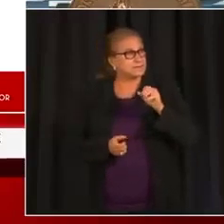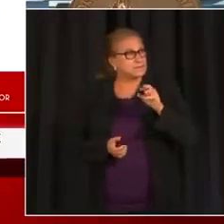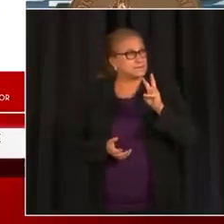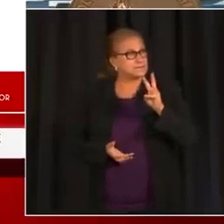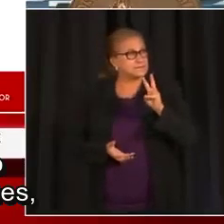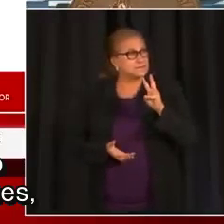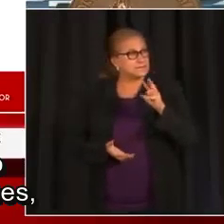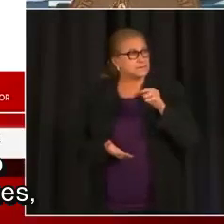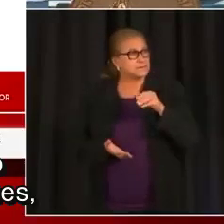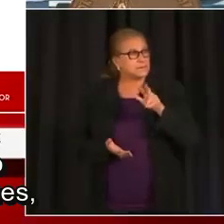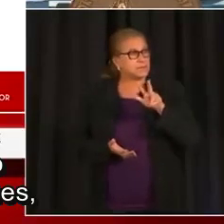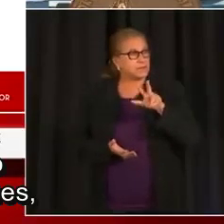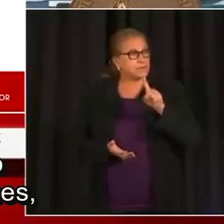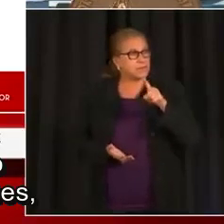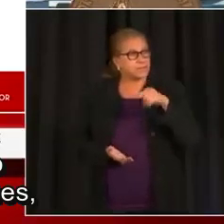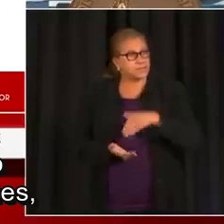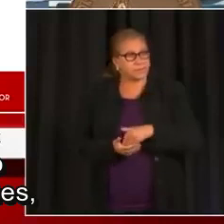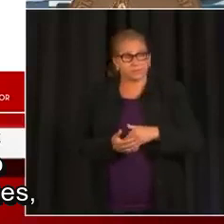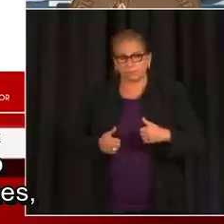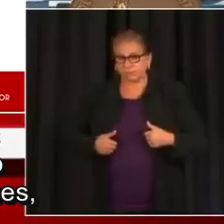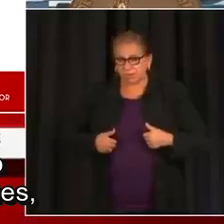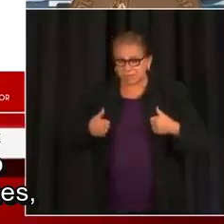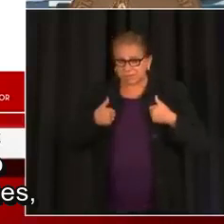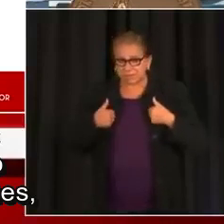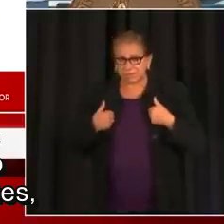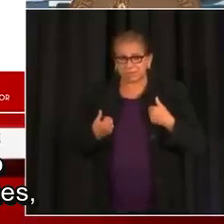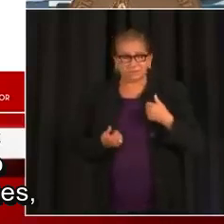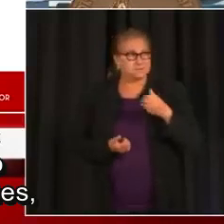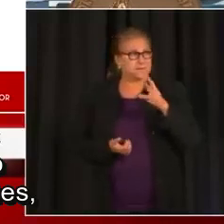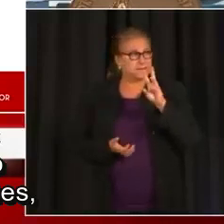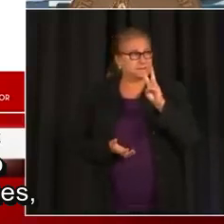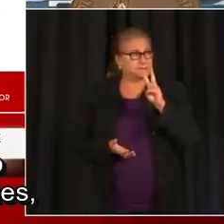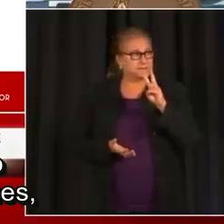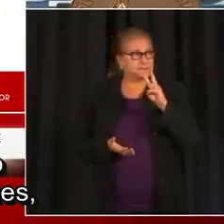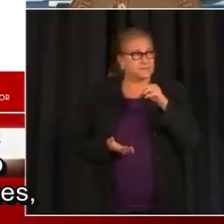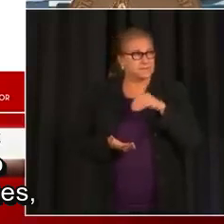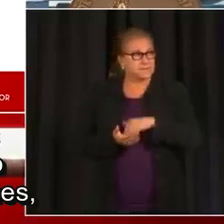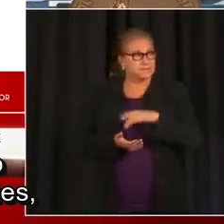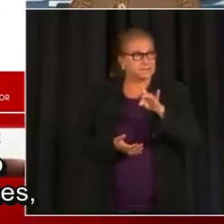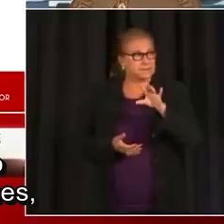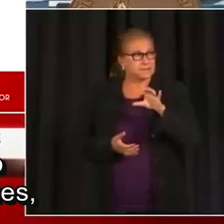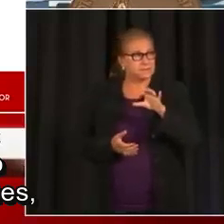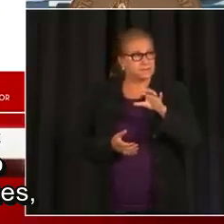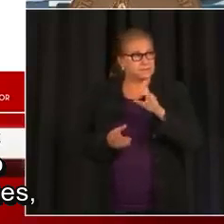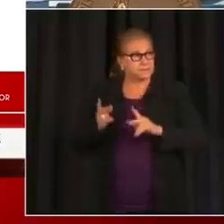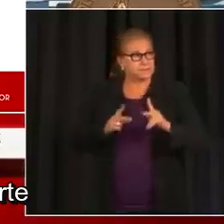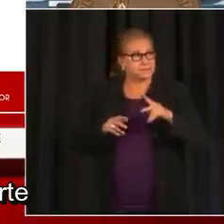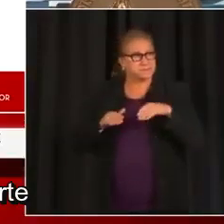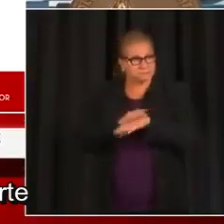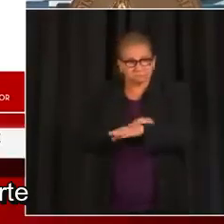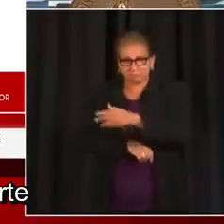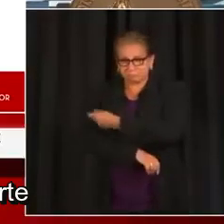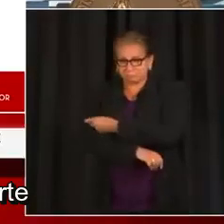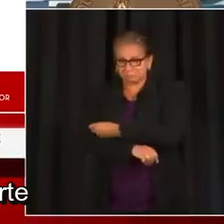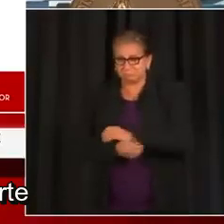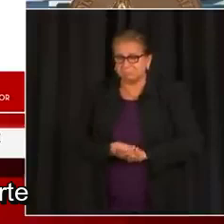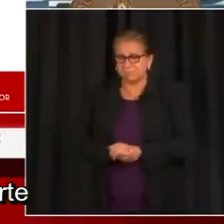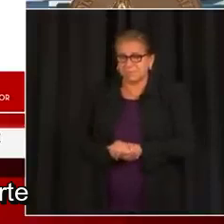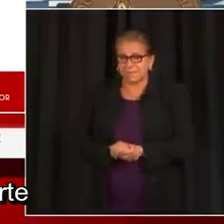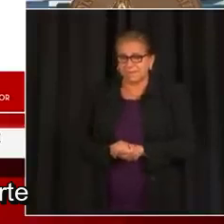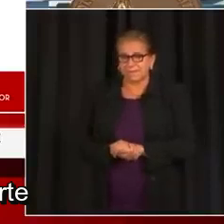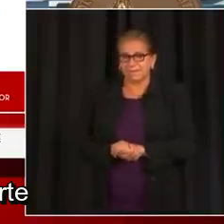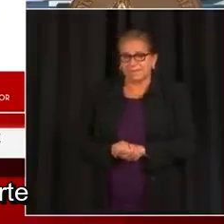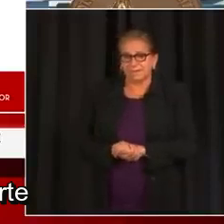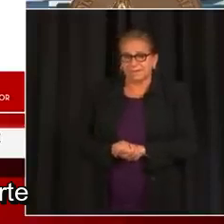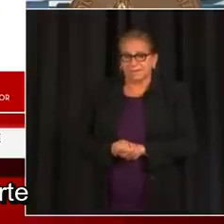Y también hemos involucrado a casi 7,000 personas en parques, en plazas, en estaciones